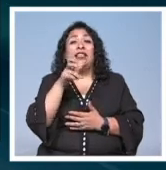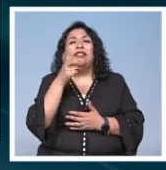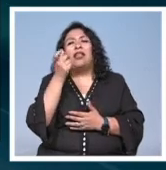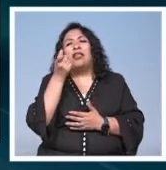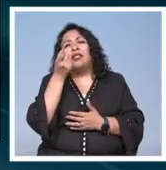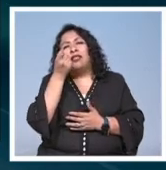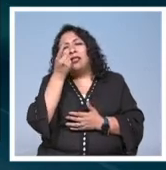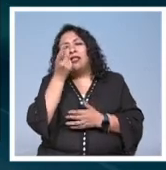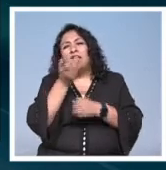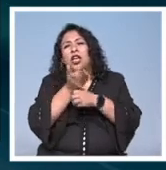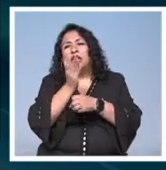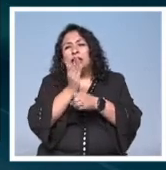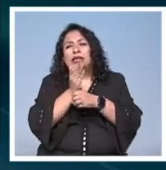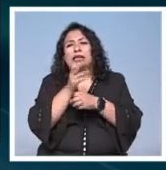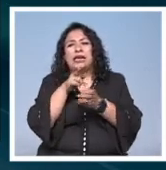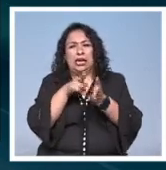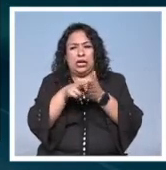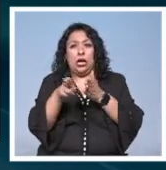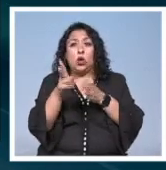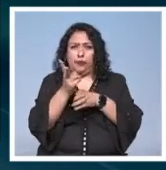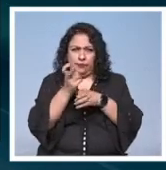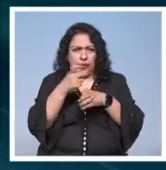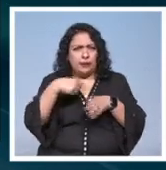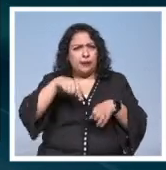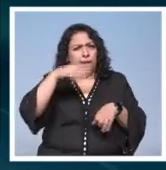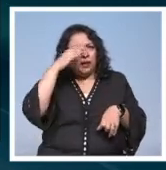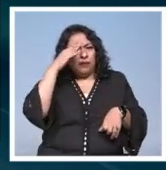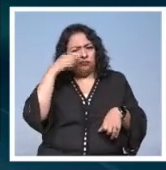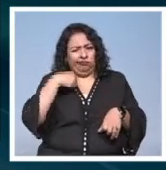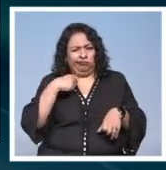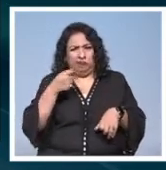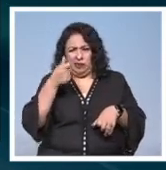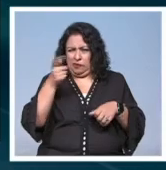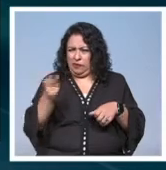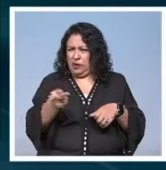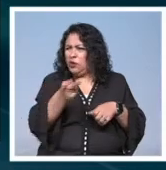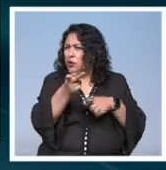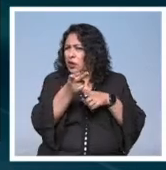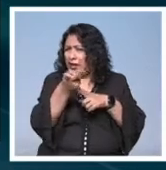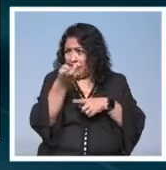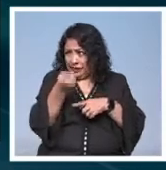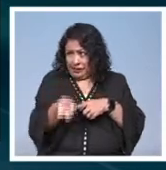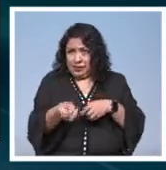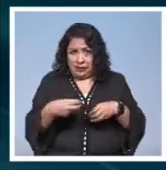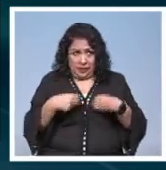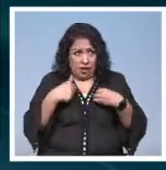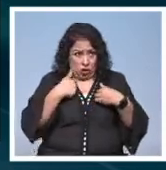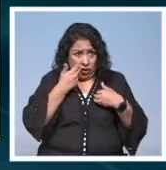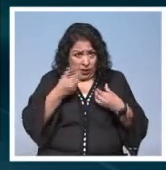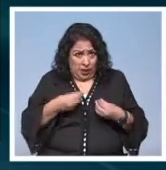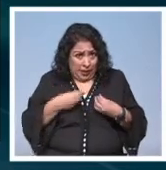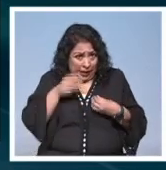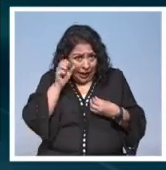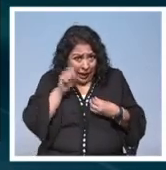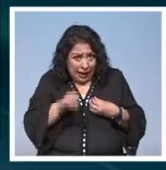comedia de humor negro que invita a reflexionar a partir de la pregunta ¿es esta la vida que quiero vivir?